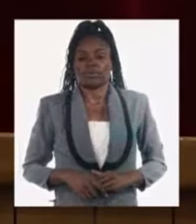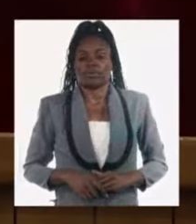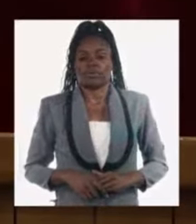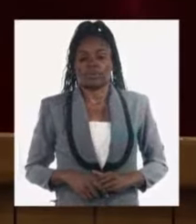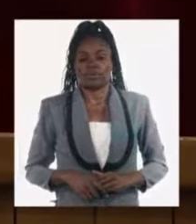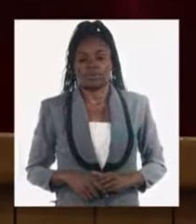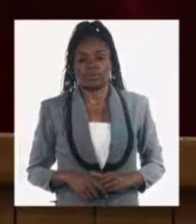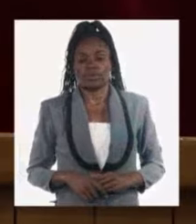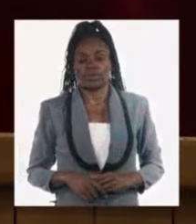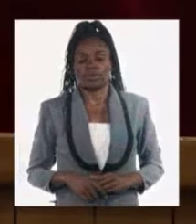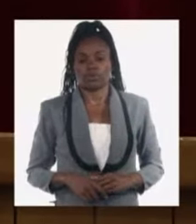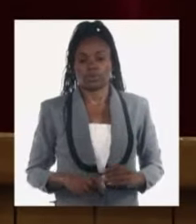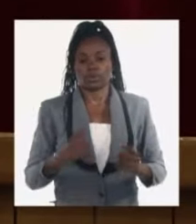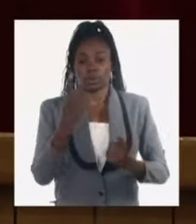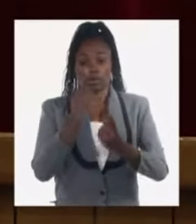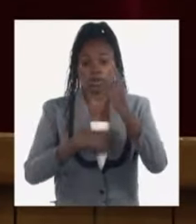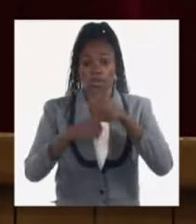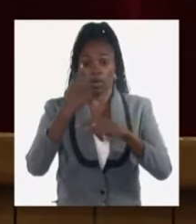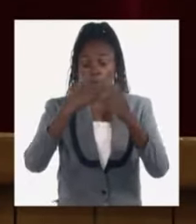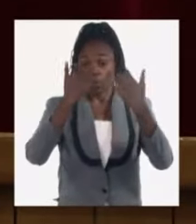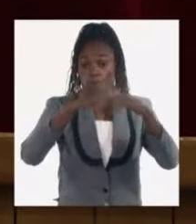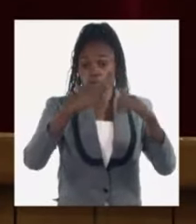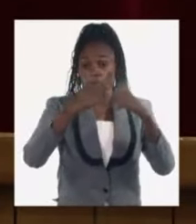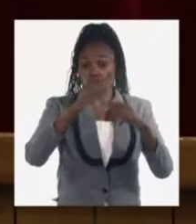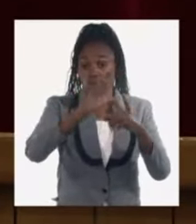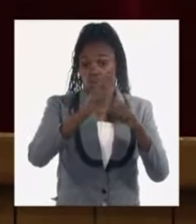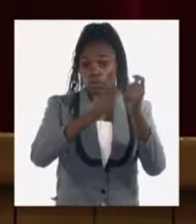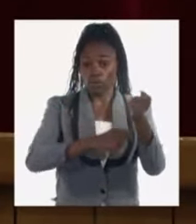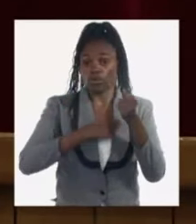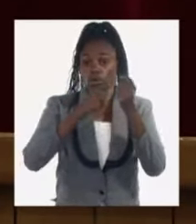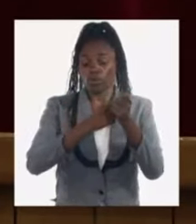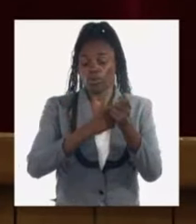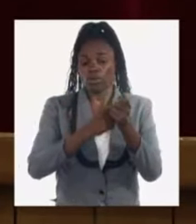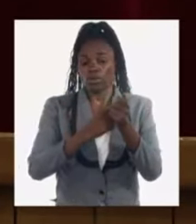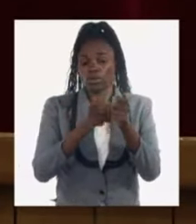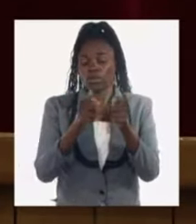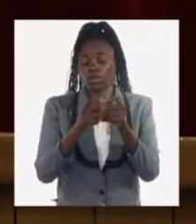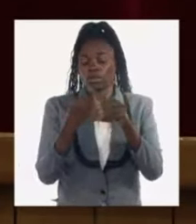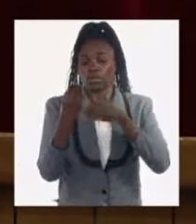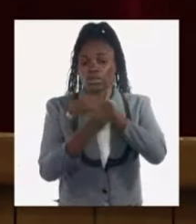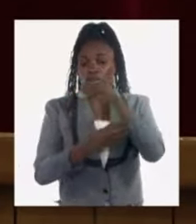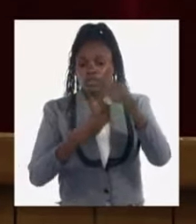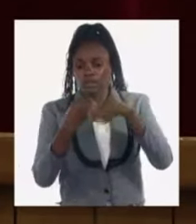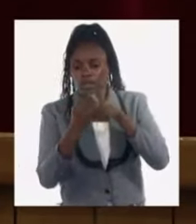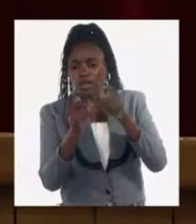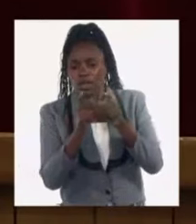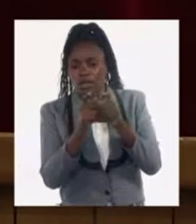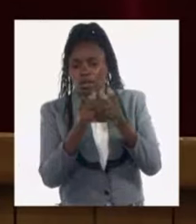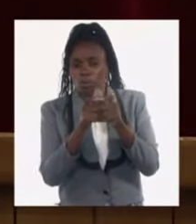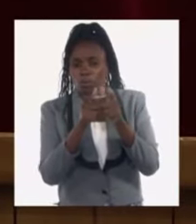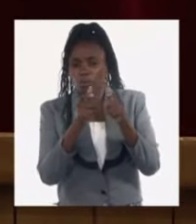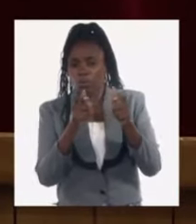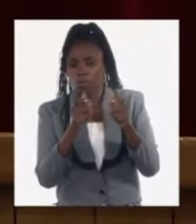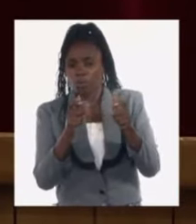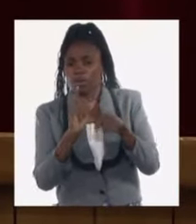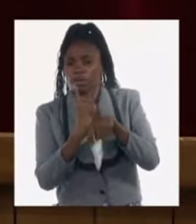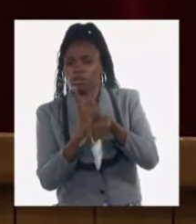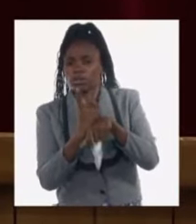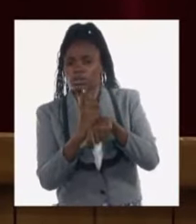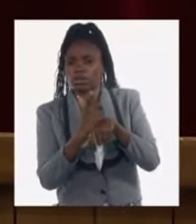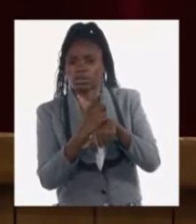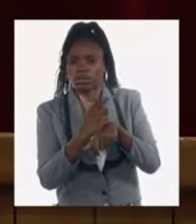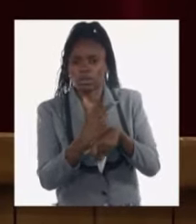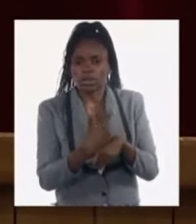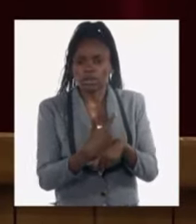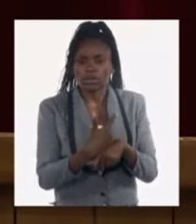en algunas producciones agropecuarias tenemos ligeros crecimientos ligeros crecimientos pero como ahí lo dice